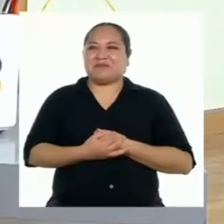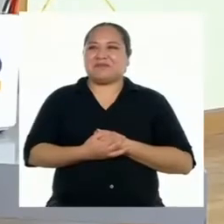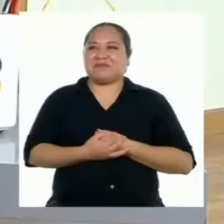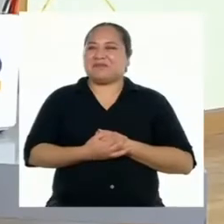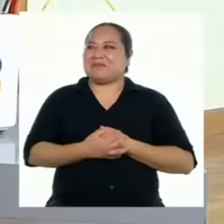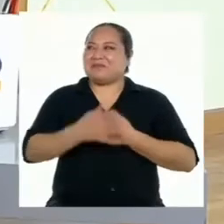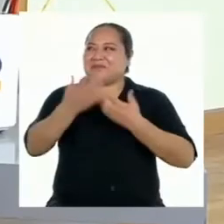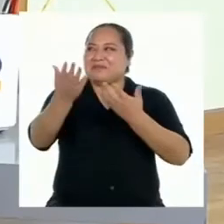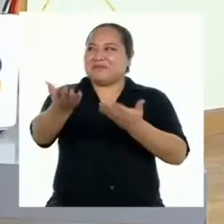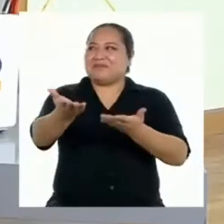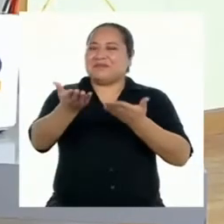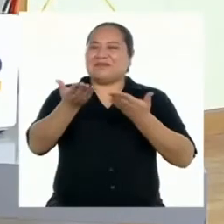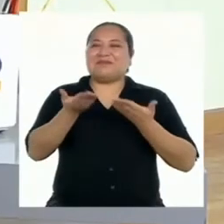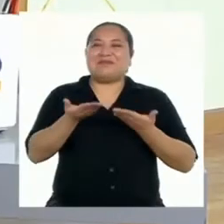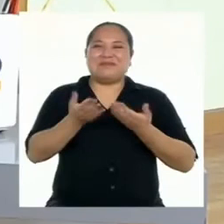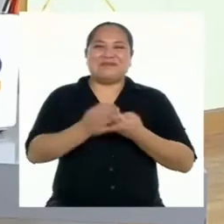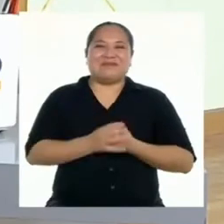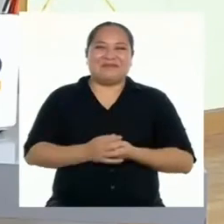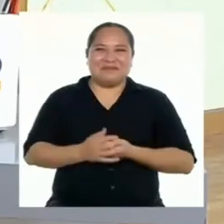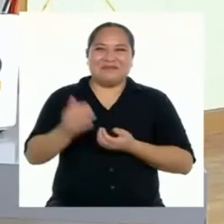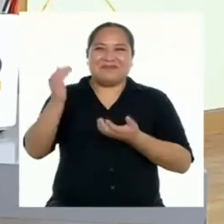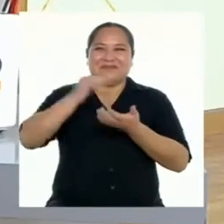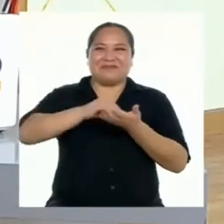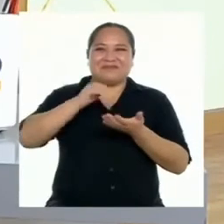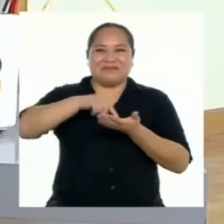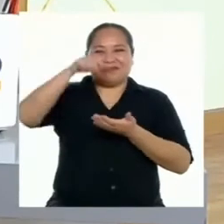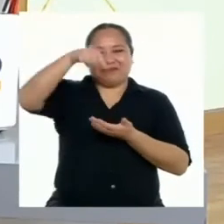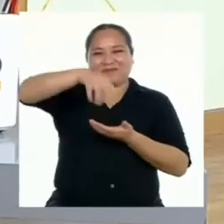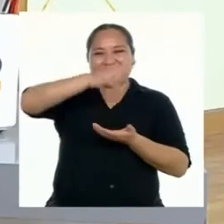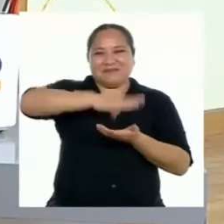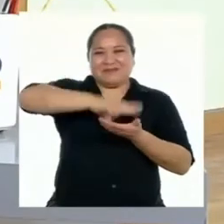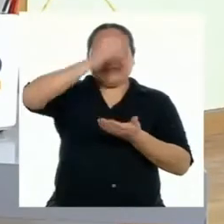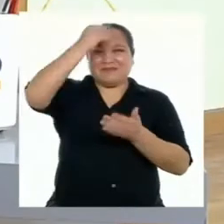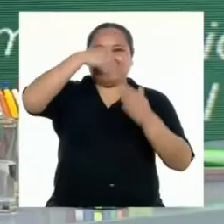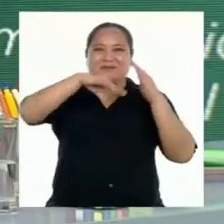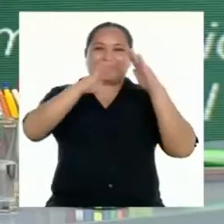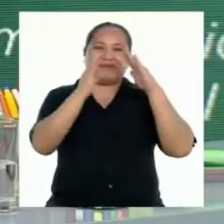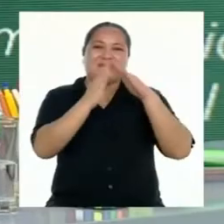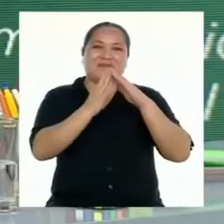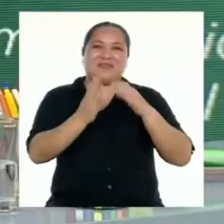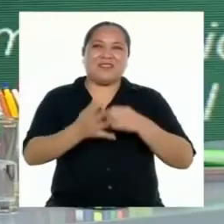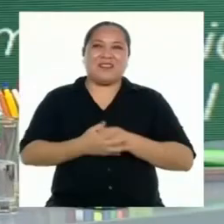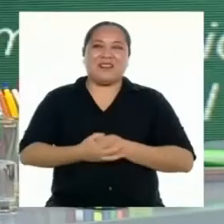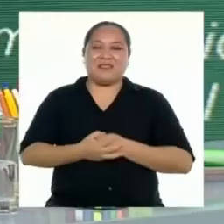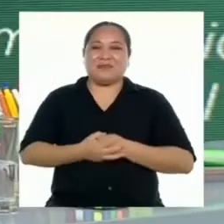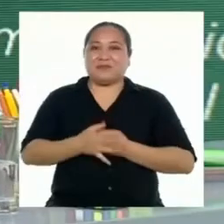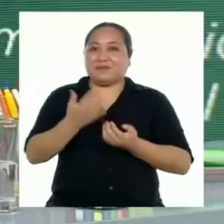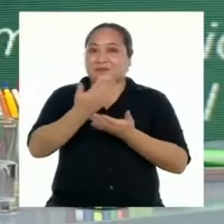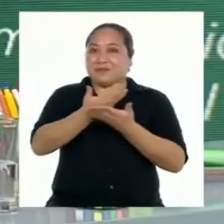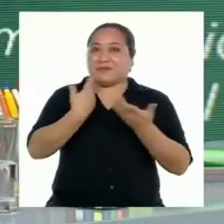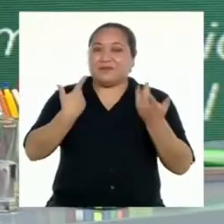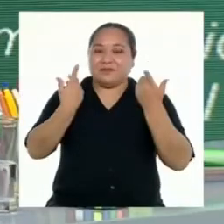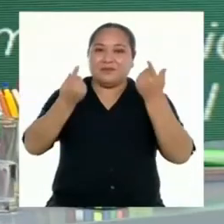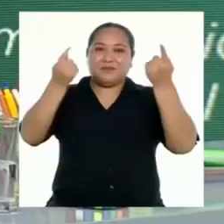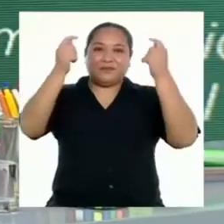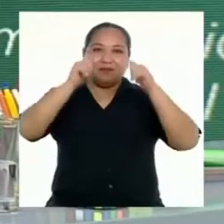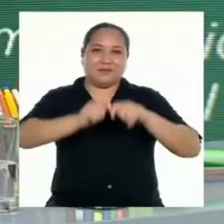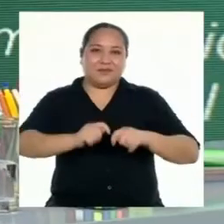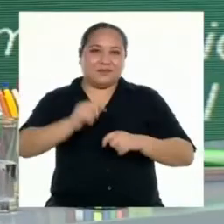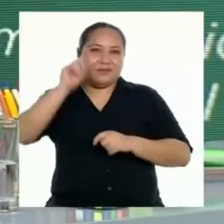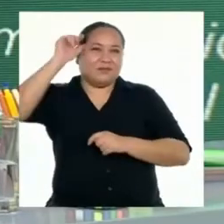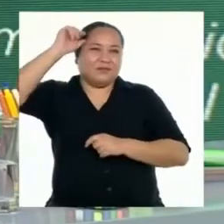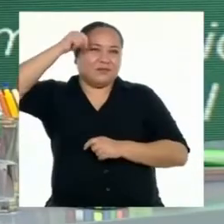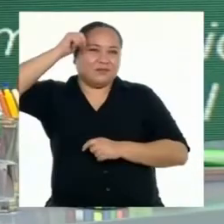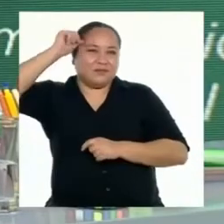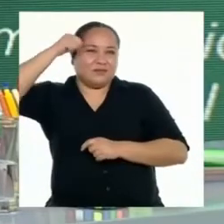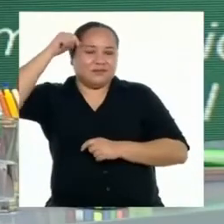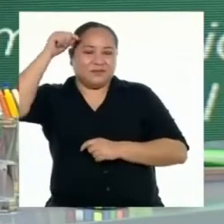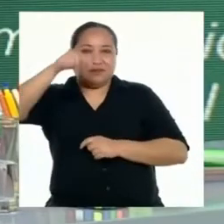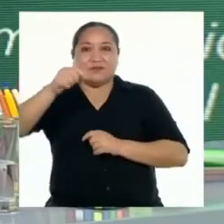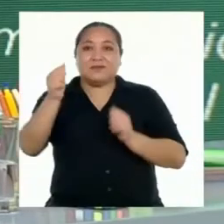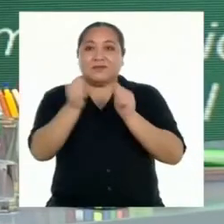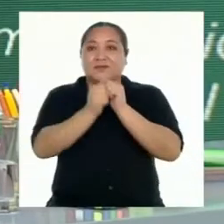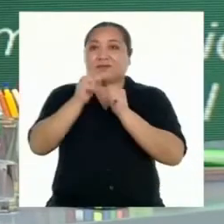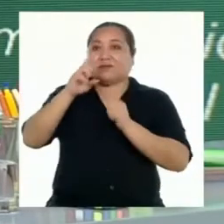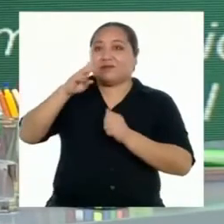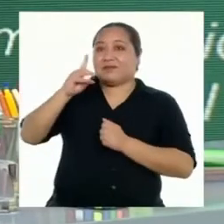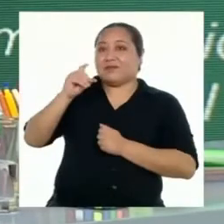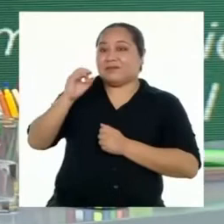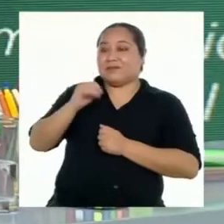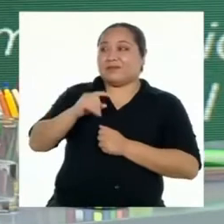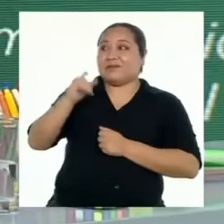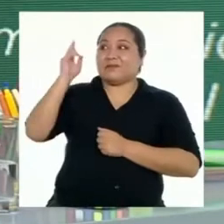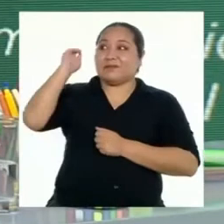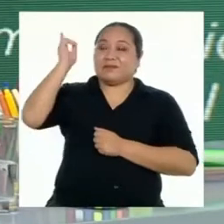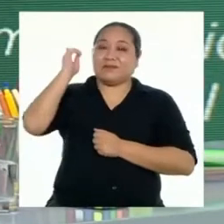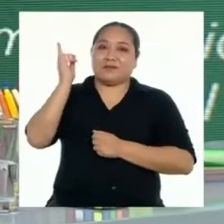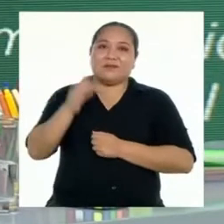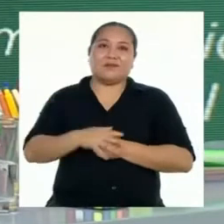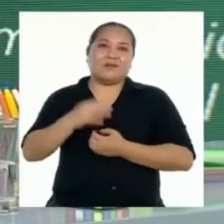Bienvenidas y bienvenidos de vuelta a Aprendo en Casa. Antes de la pausa, estuvimos recordando con Rodrigo y la profesora